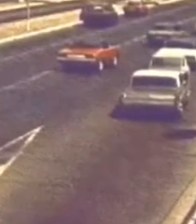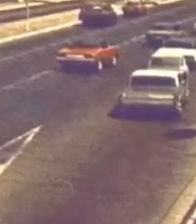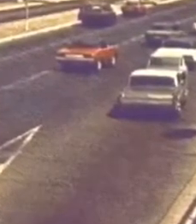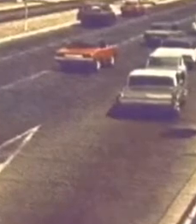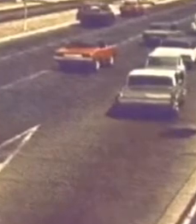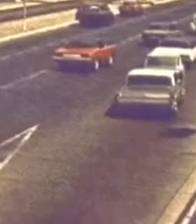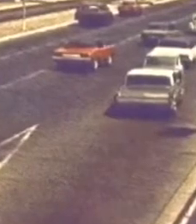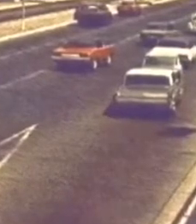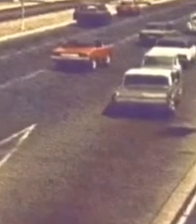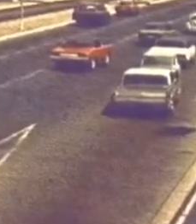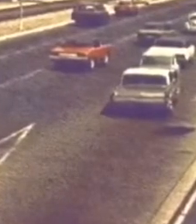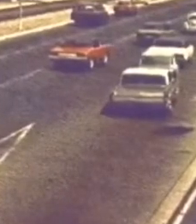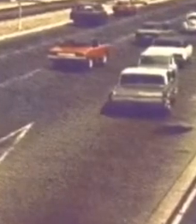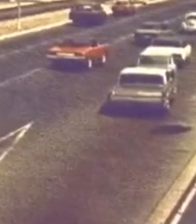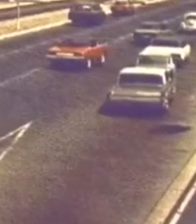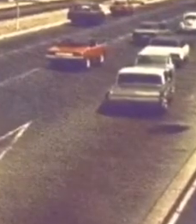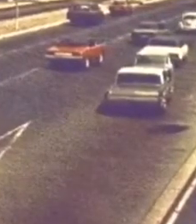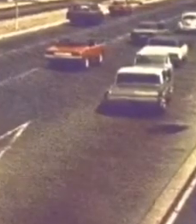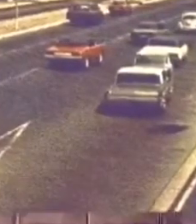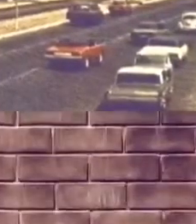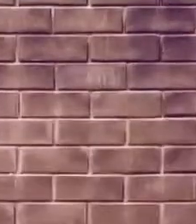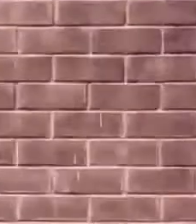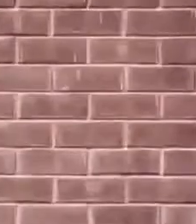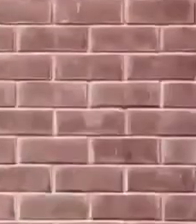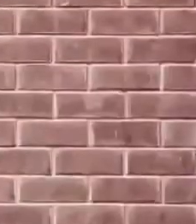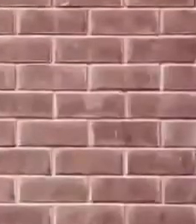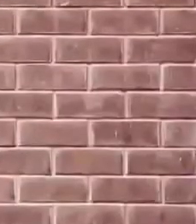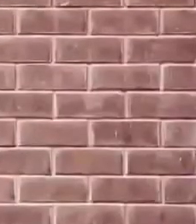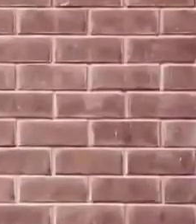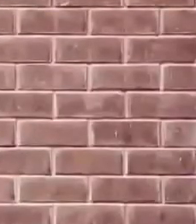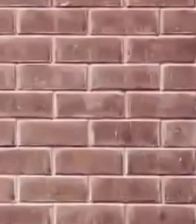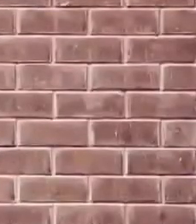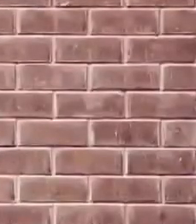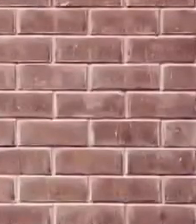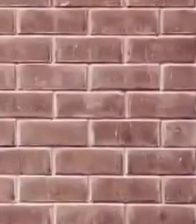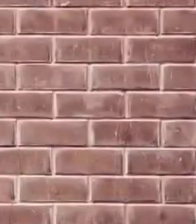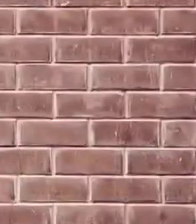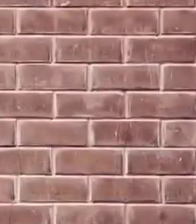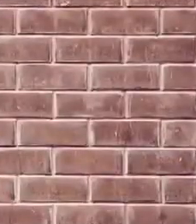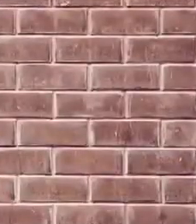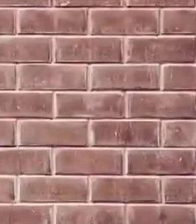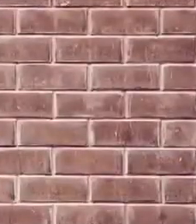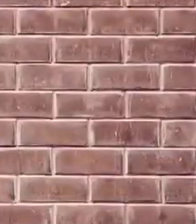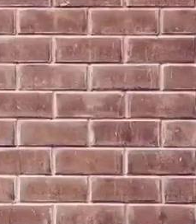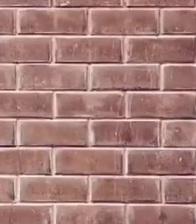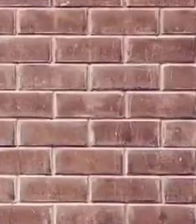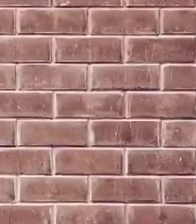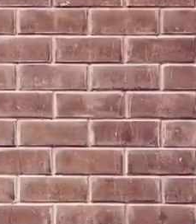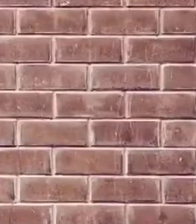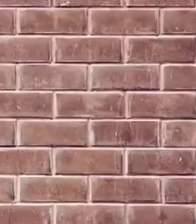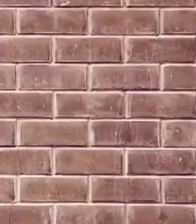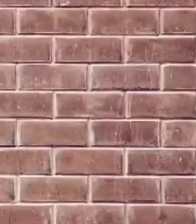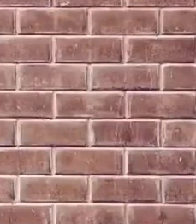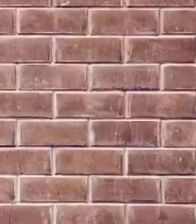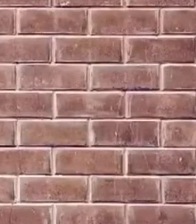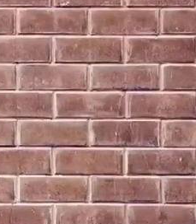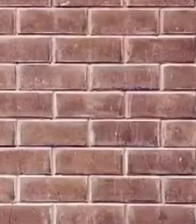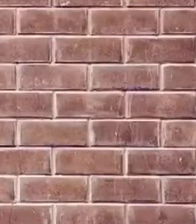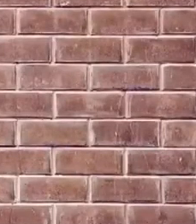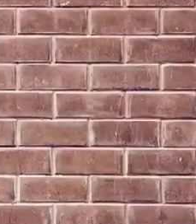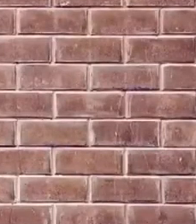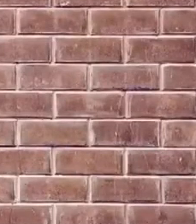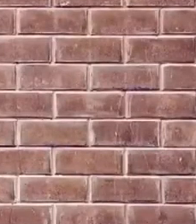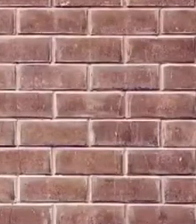1976 en Lima, Perú. A los 22 años, se licenció en dirección de cine en la Universidad de Lima,